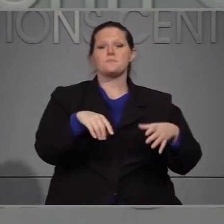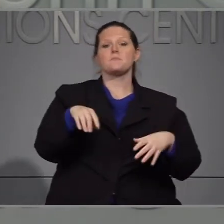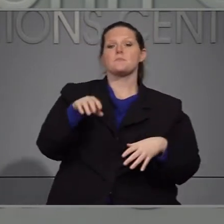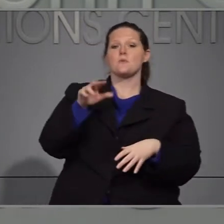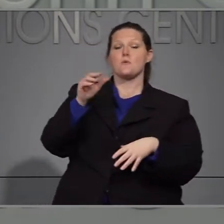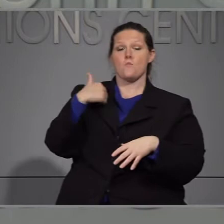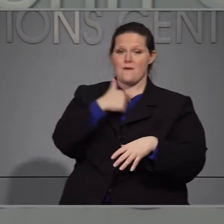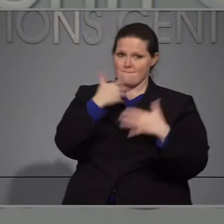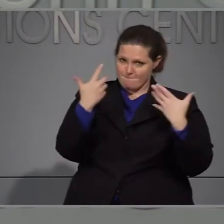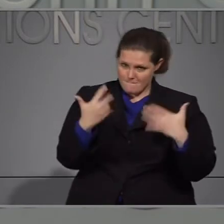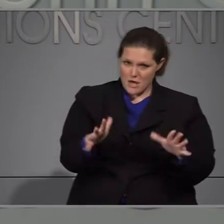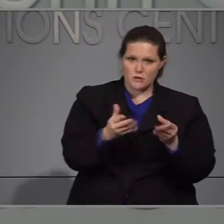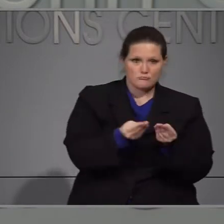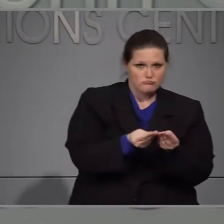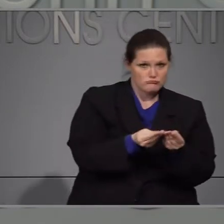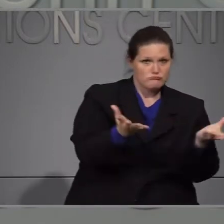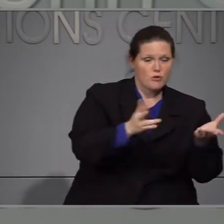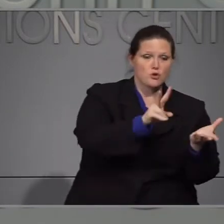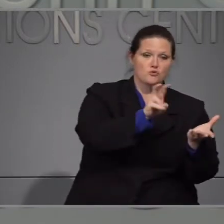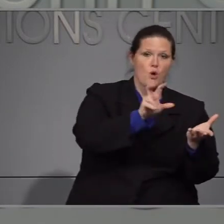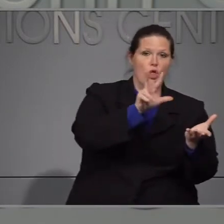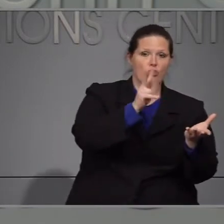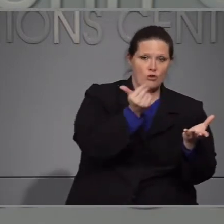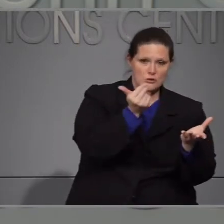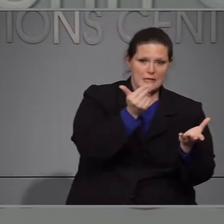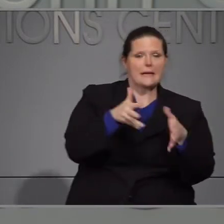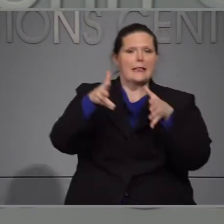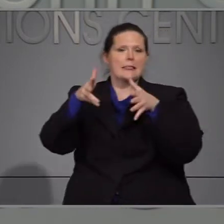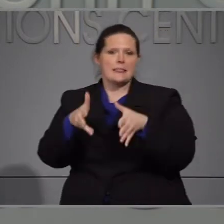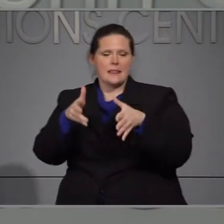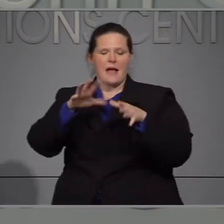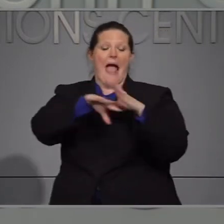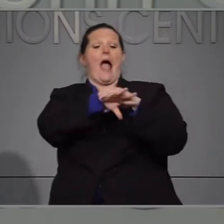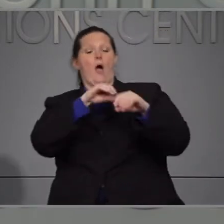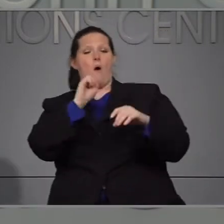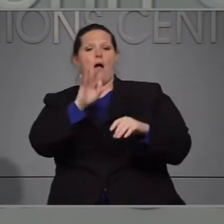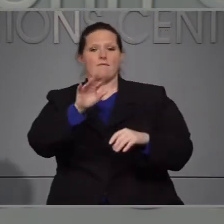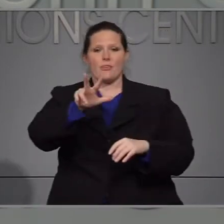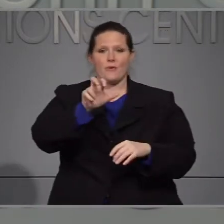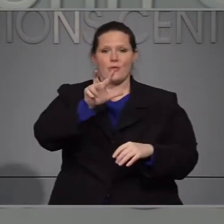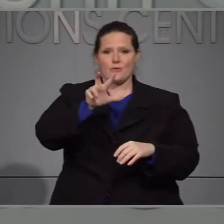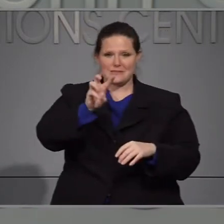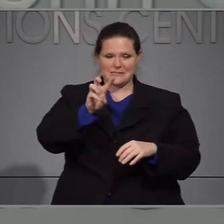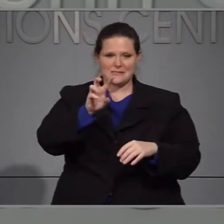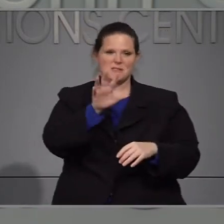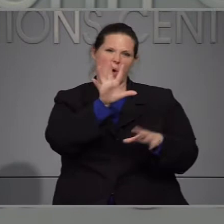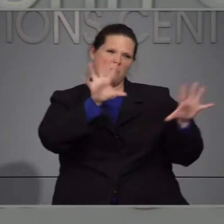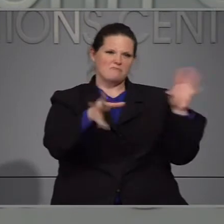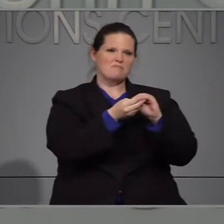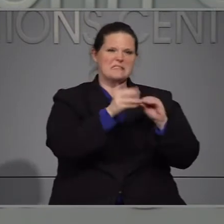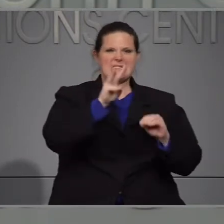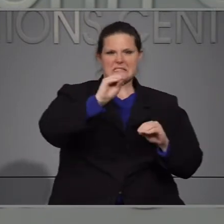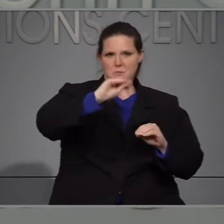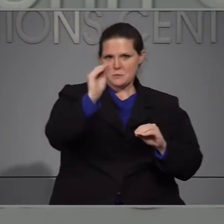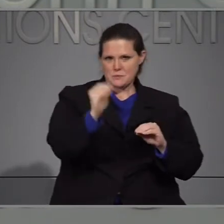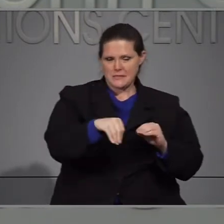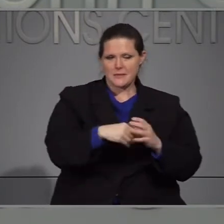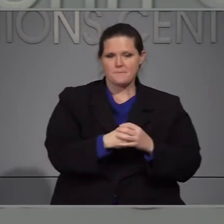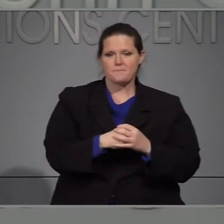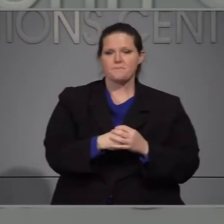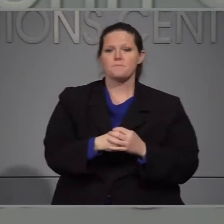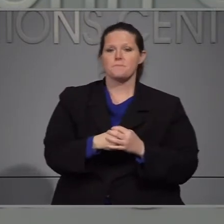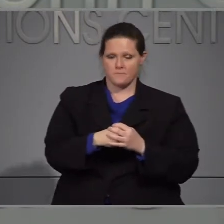ciento de completar lo de hemos entregado a doscientas trece de trescientas treinta y seis escuelas